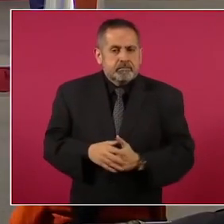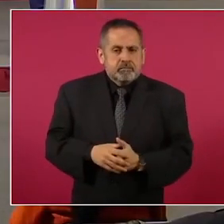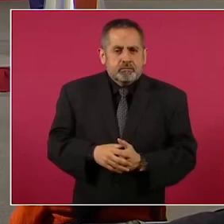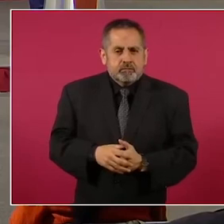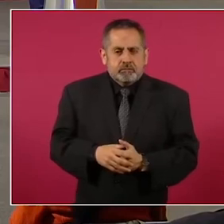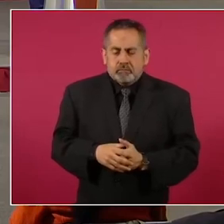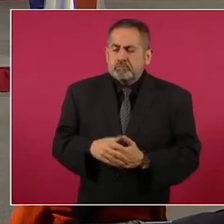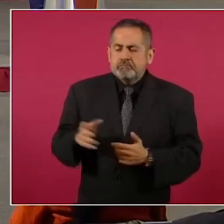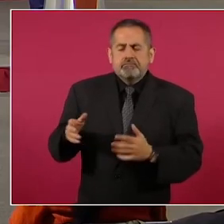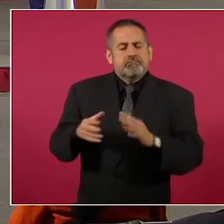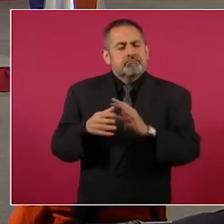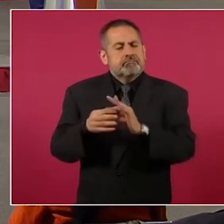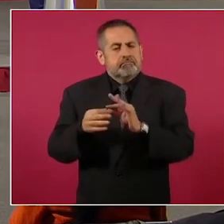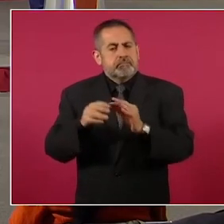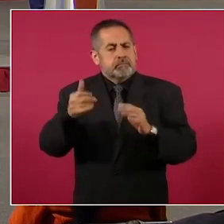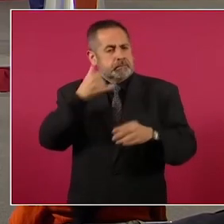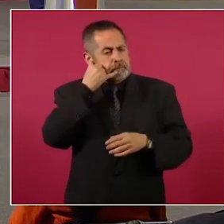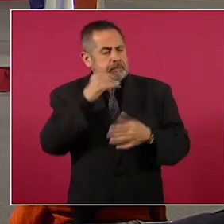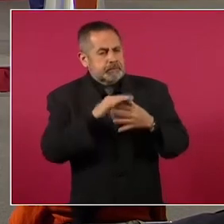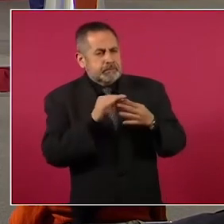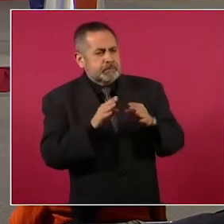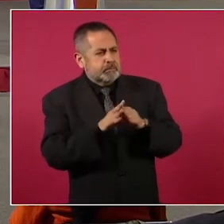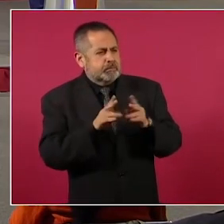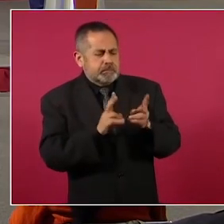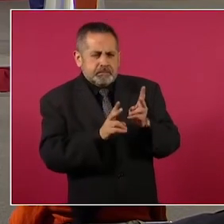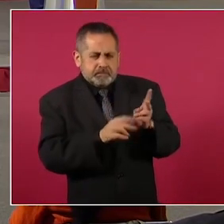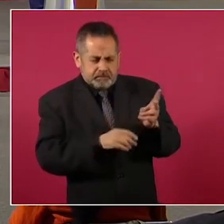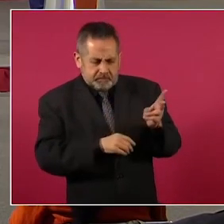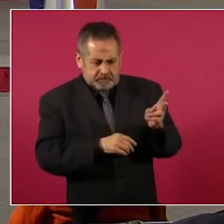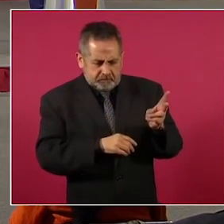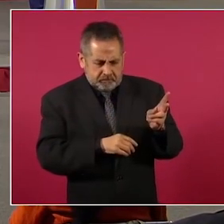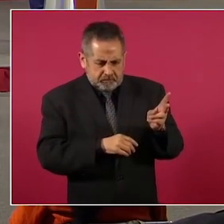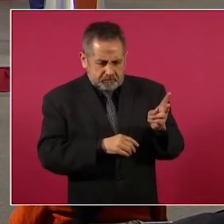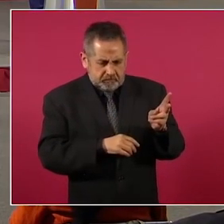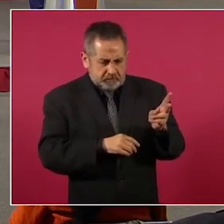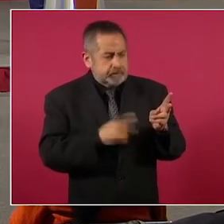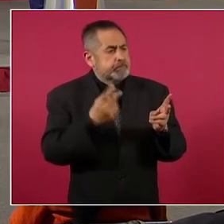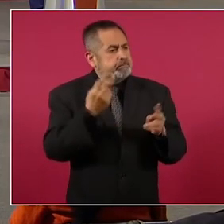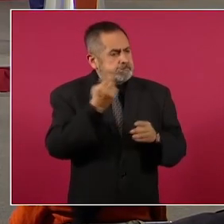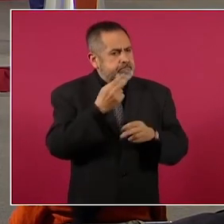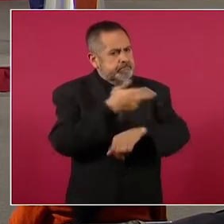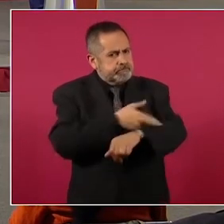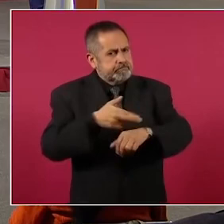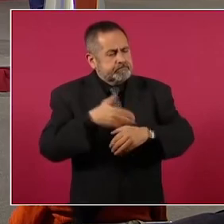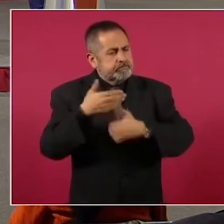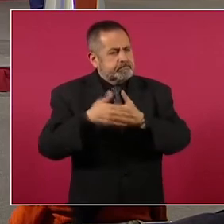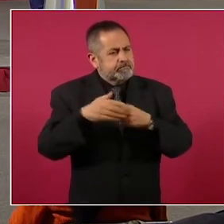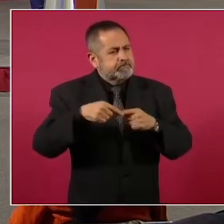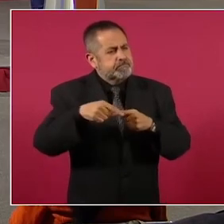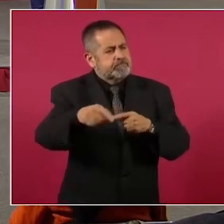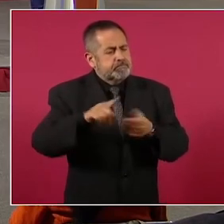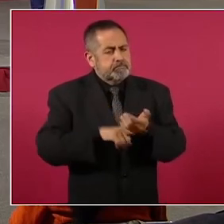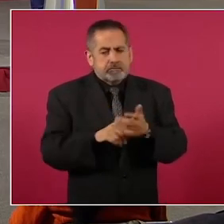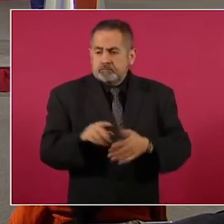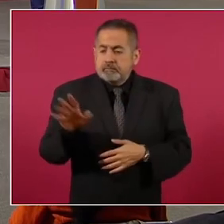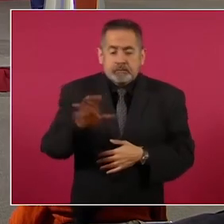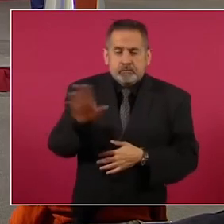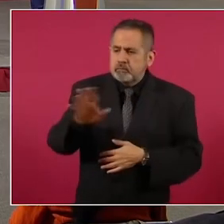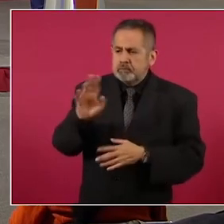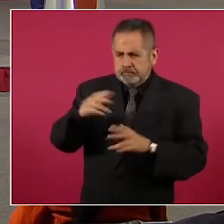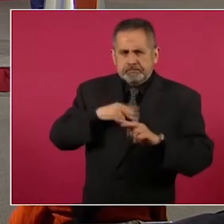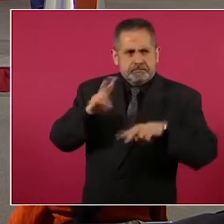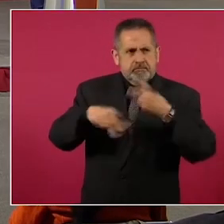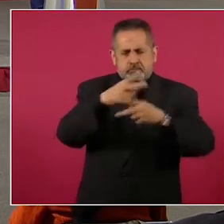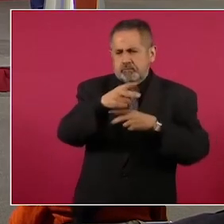bien, bien, bien. Oye, en cuanto llegues, me dice que ya tiene la gestión de tomar el relevo de la reunión. No, no, en cuanto llegue,